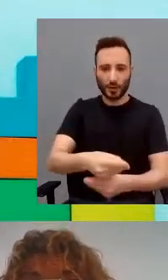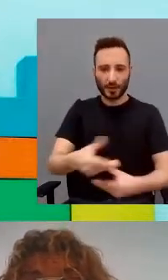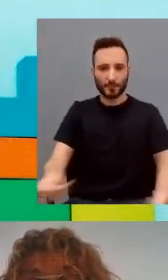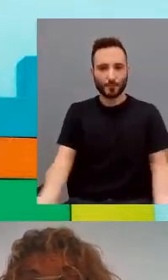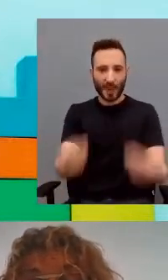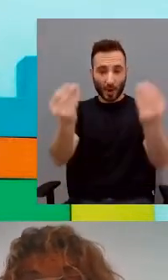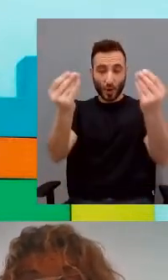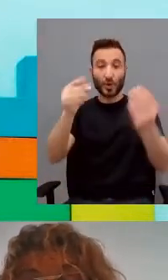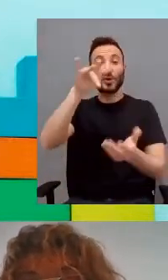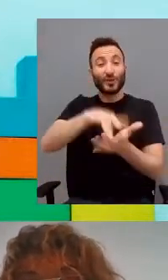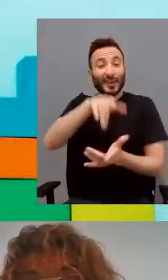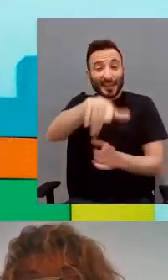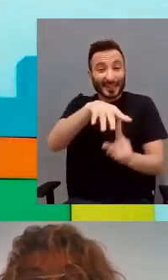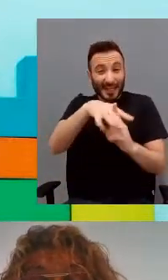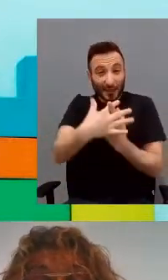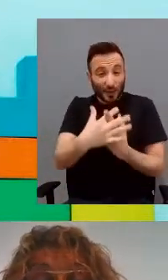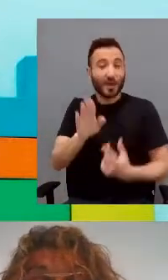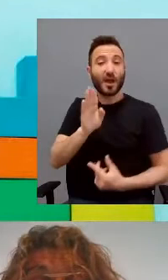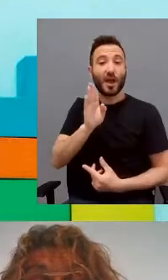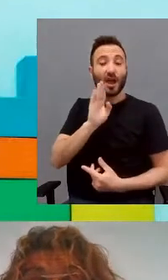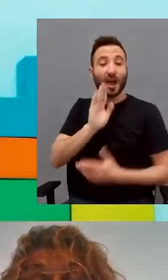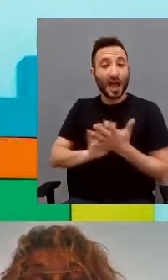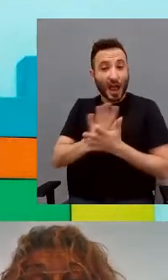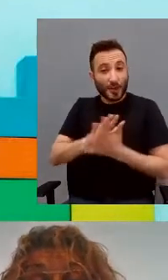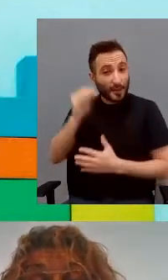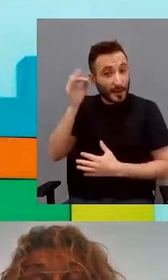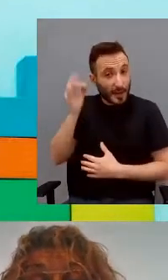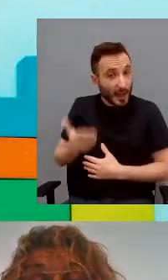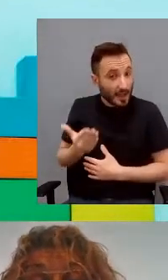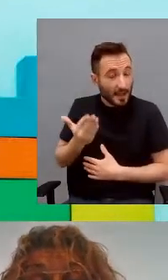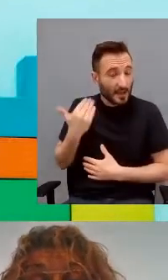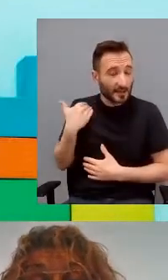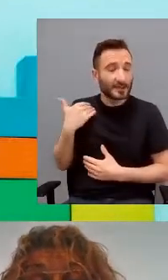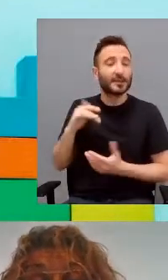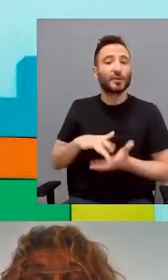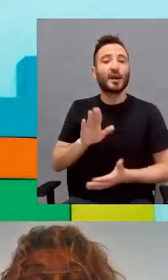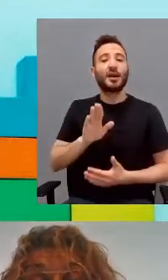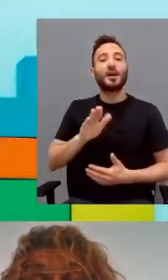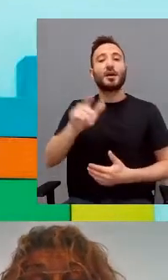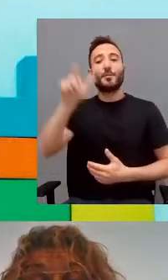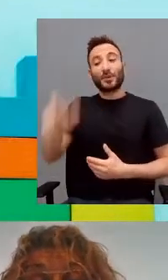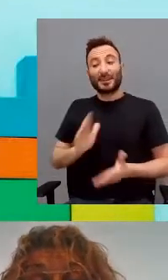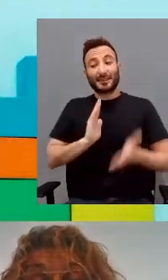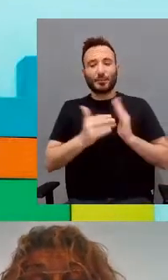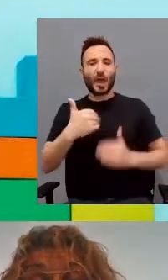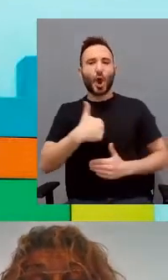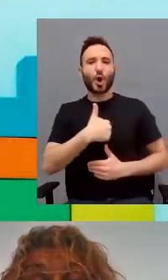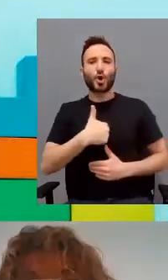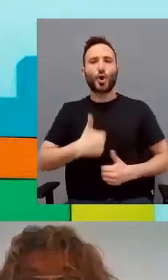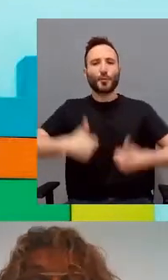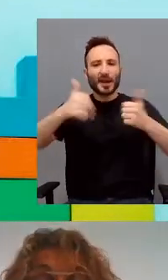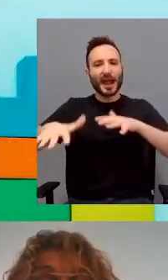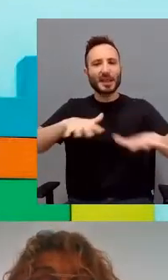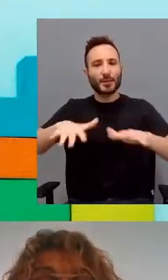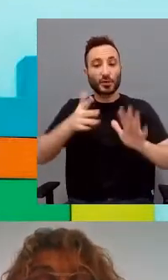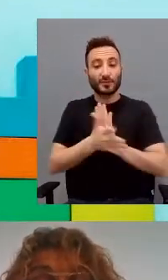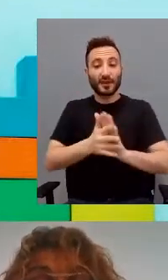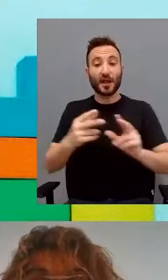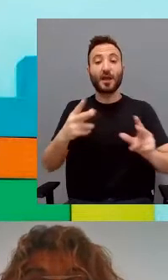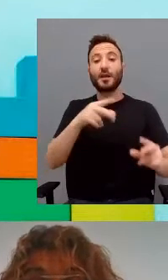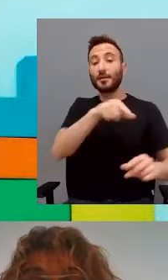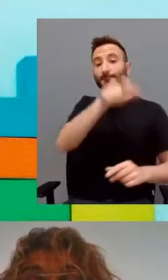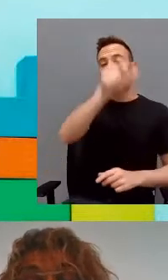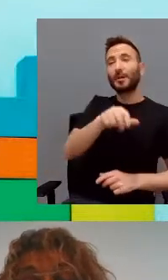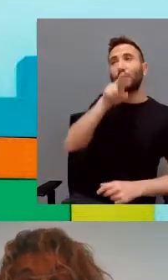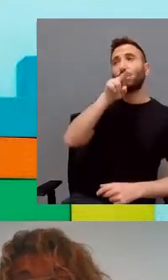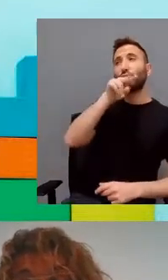En este caso, es necesario, como ya he comentado antes, un rol mucho más activo del terapeuta que ha de interrumpir para promover